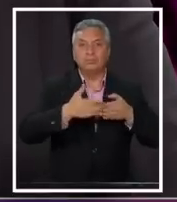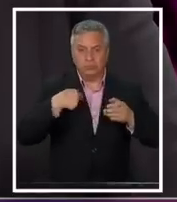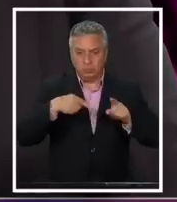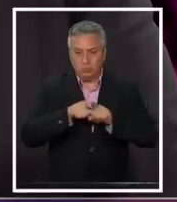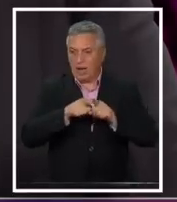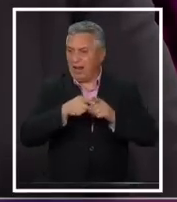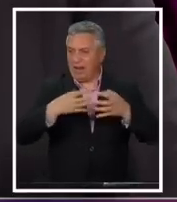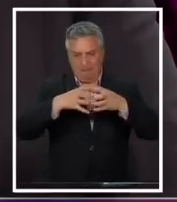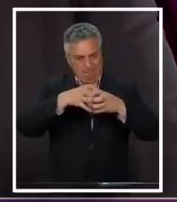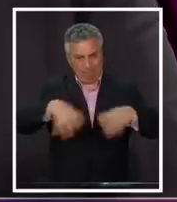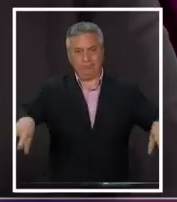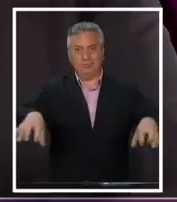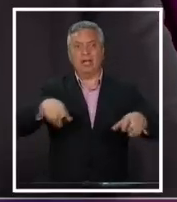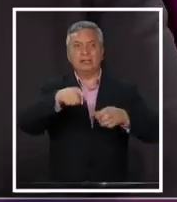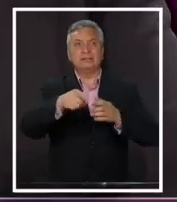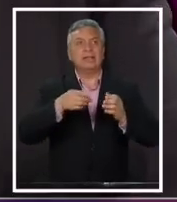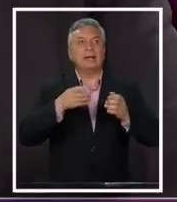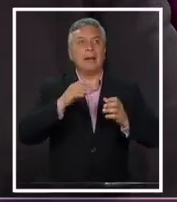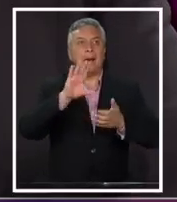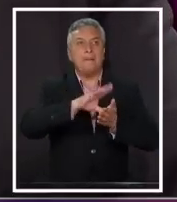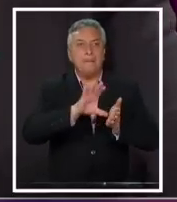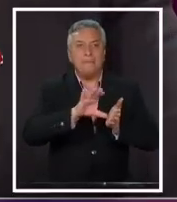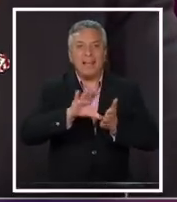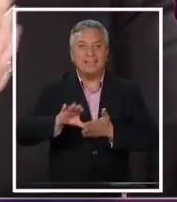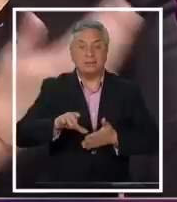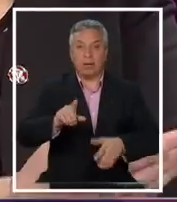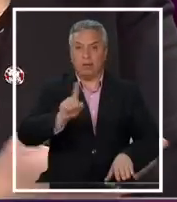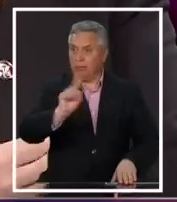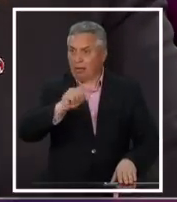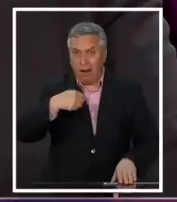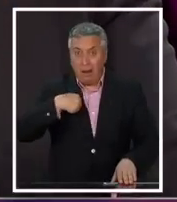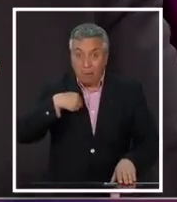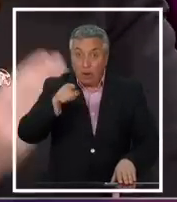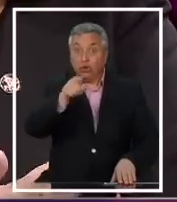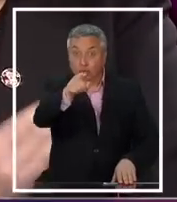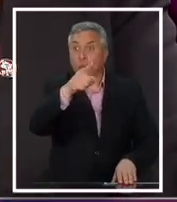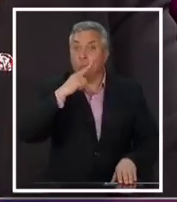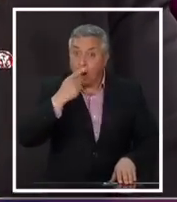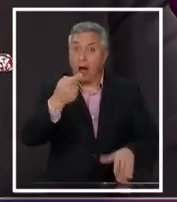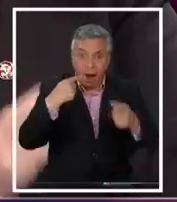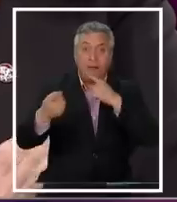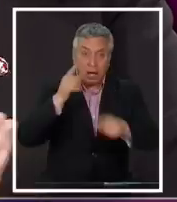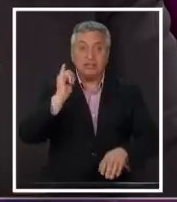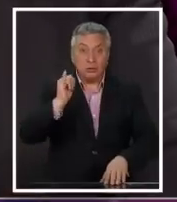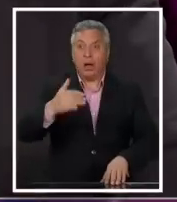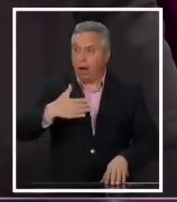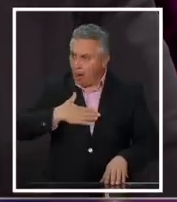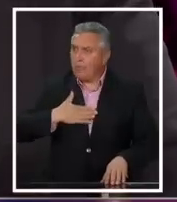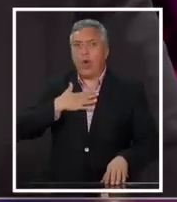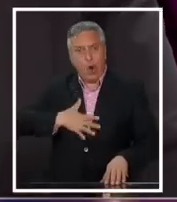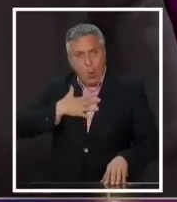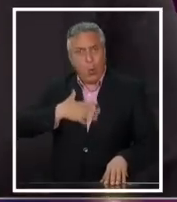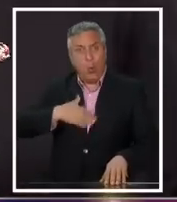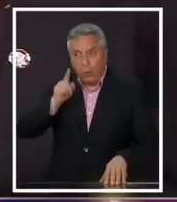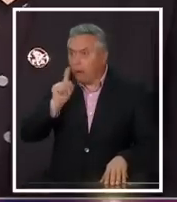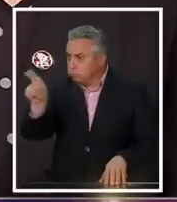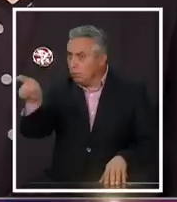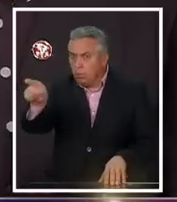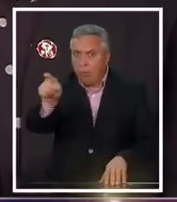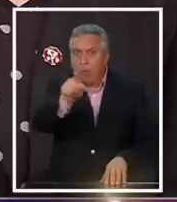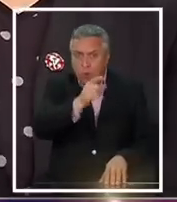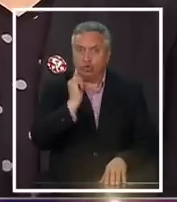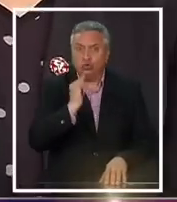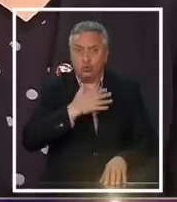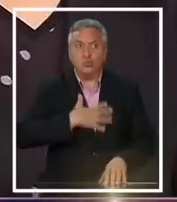división del país. No me gusta que Pero esa es la gente con la que tú hablas, porque a me dicen todo lo contrario, que les gusta, que hay derechos sociales. Paulina, no sé, uno